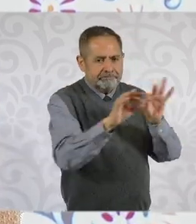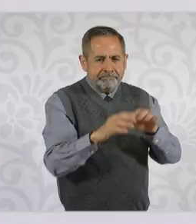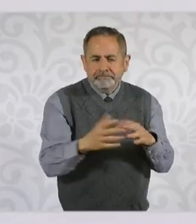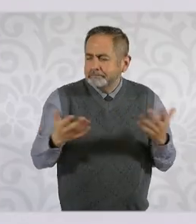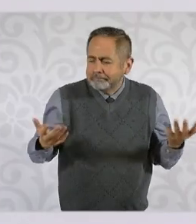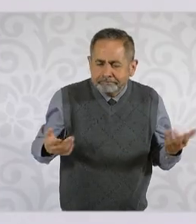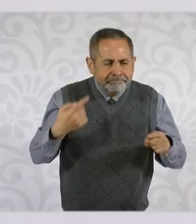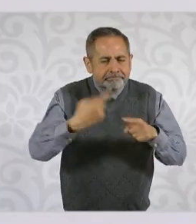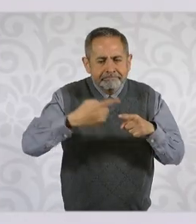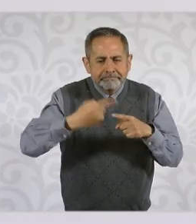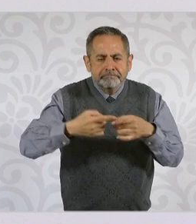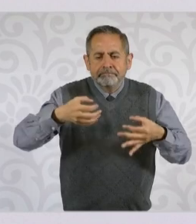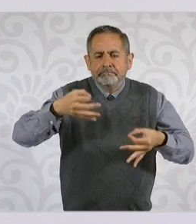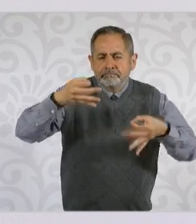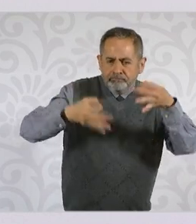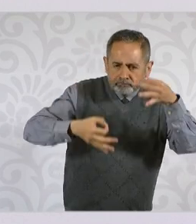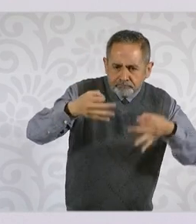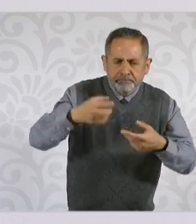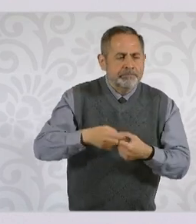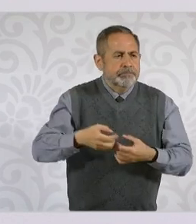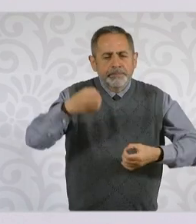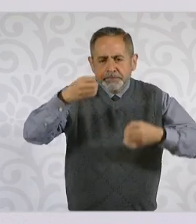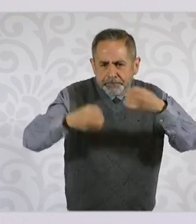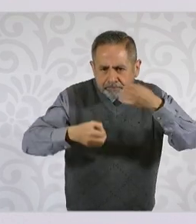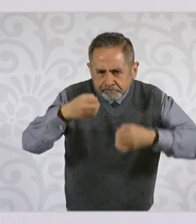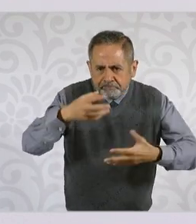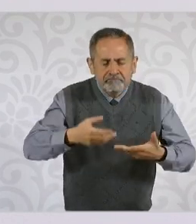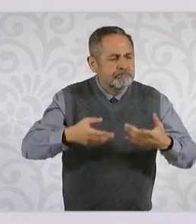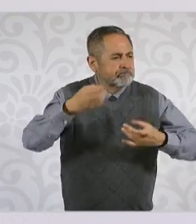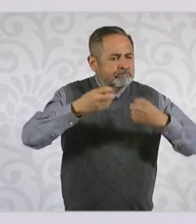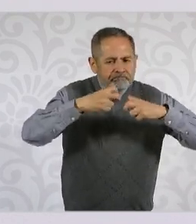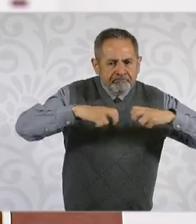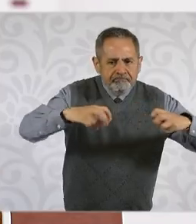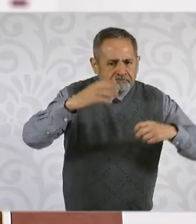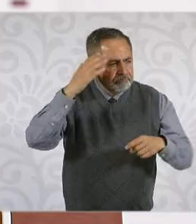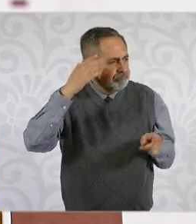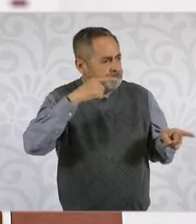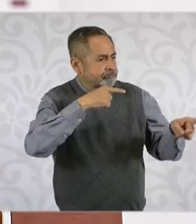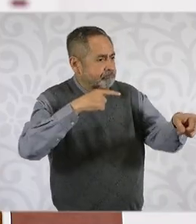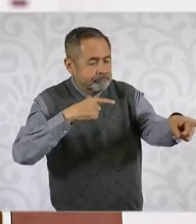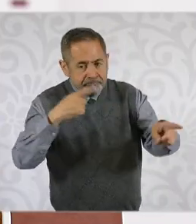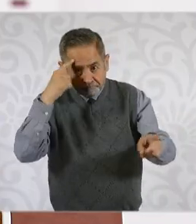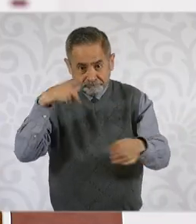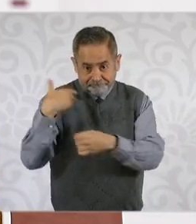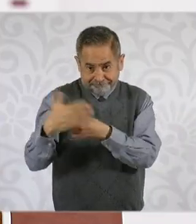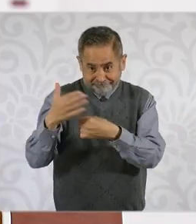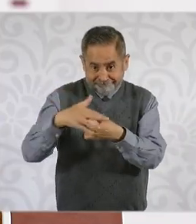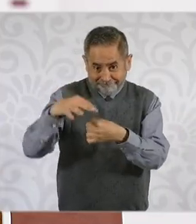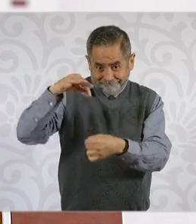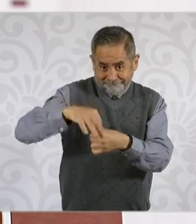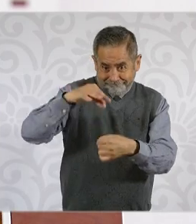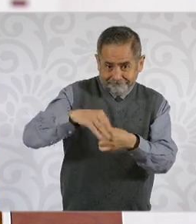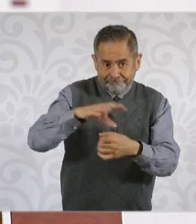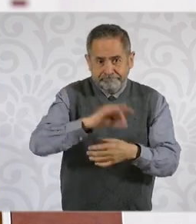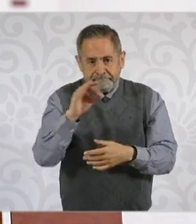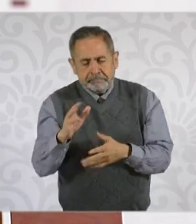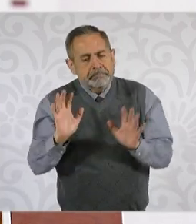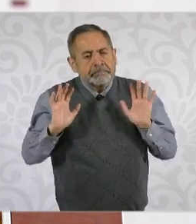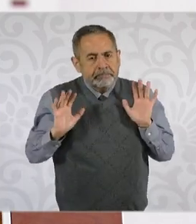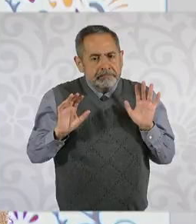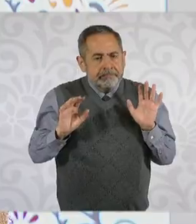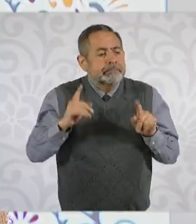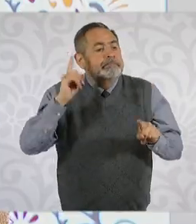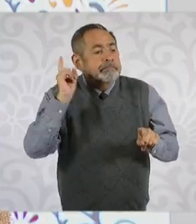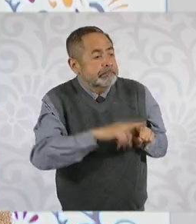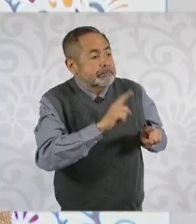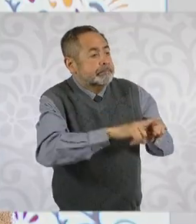jueces, magistrados que van a entrar al proceso de elección? Pues es lo que se decidió